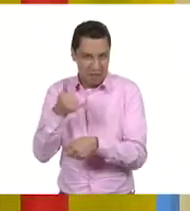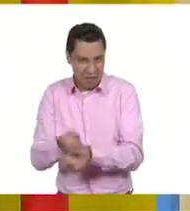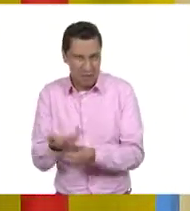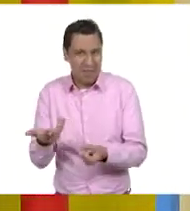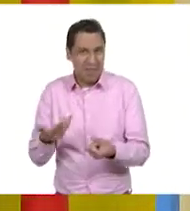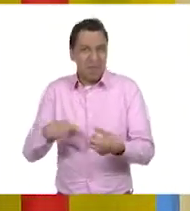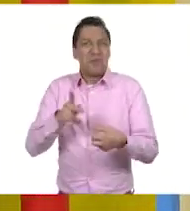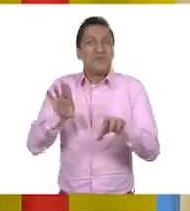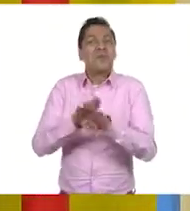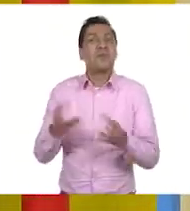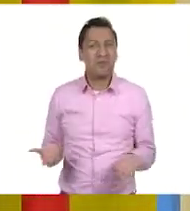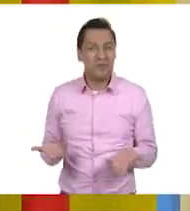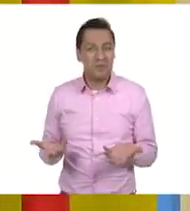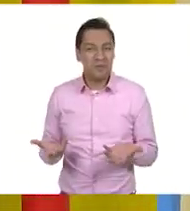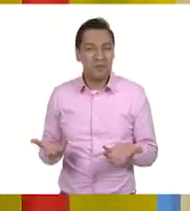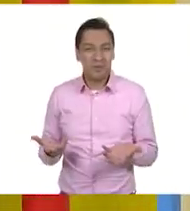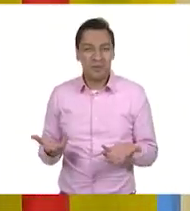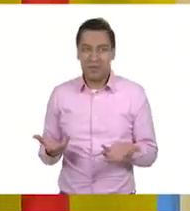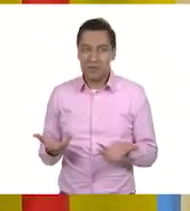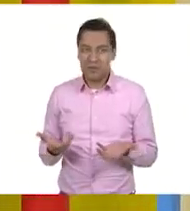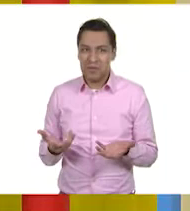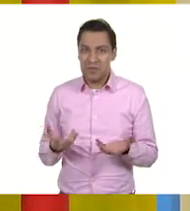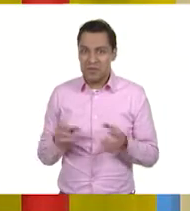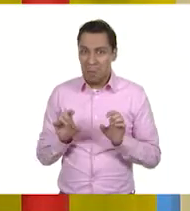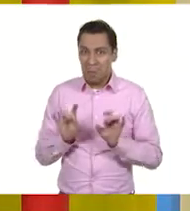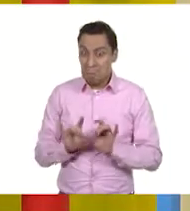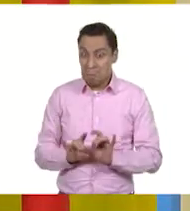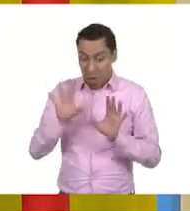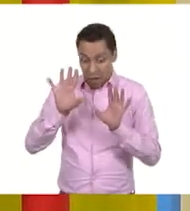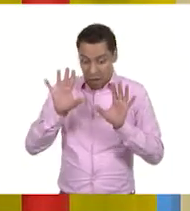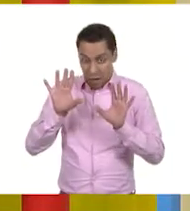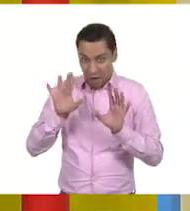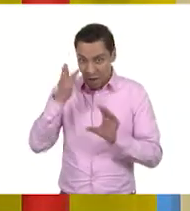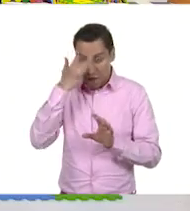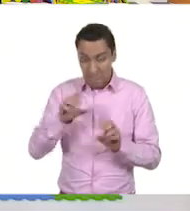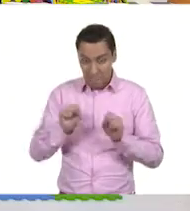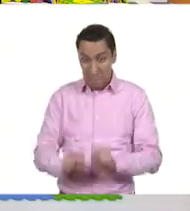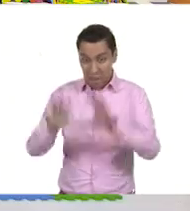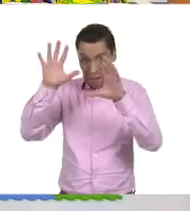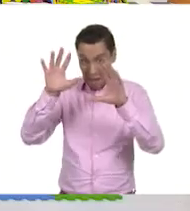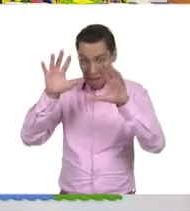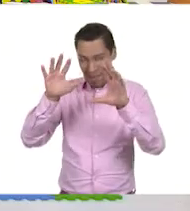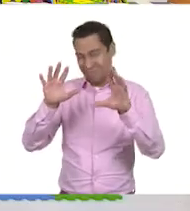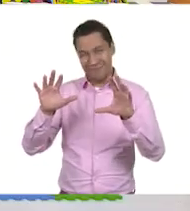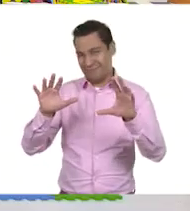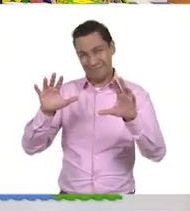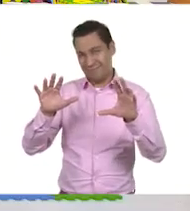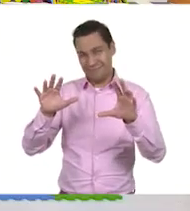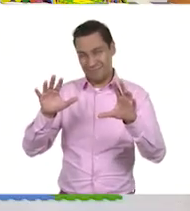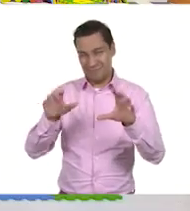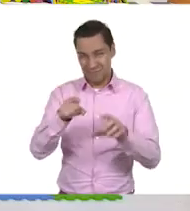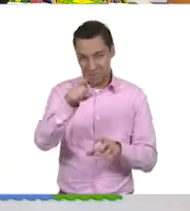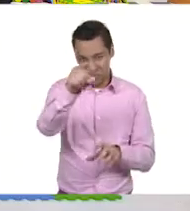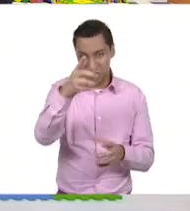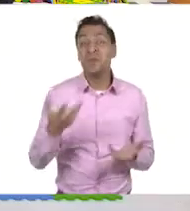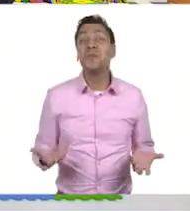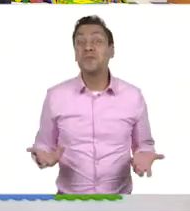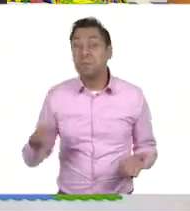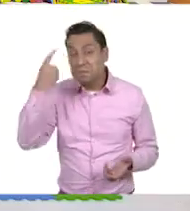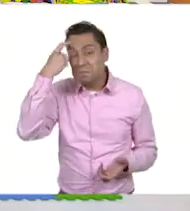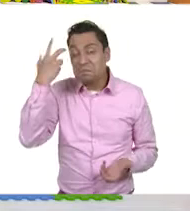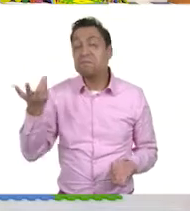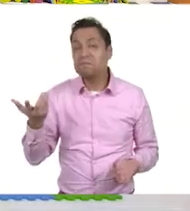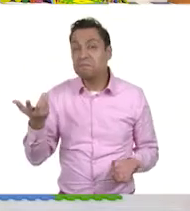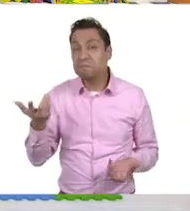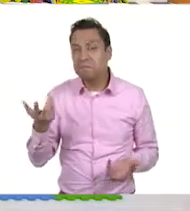pero no se crea así mágicamente en el supermercado. Tal vez algunas niñas o algunos niños en